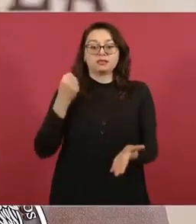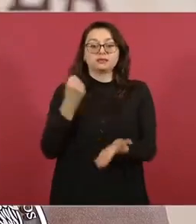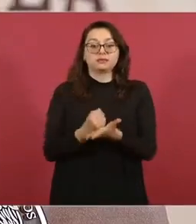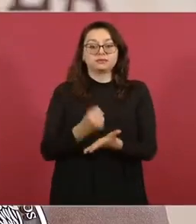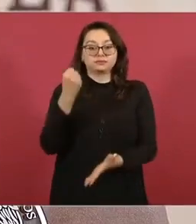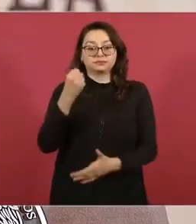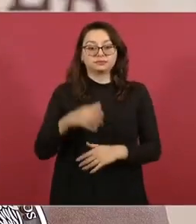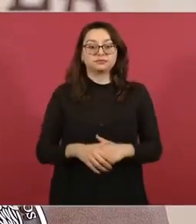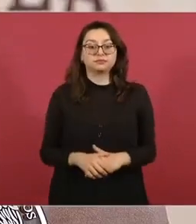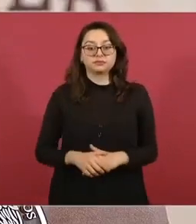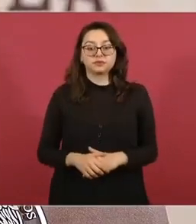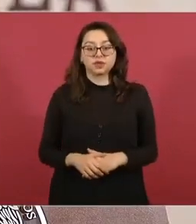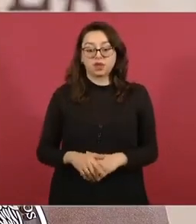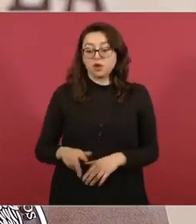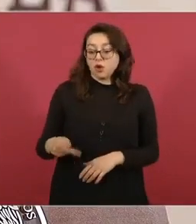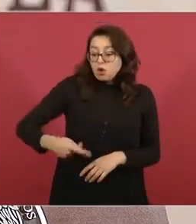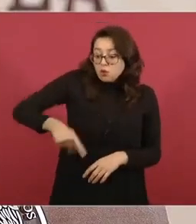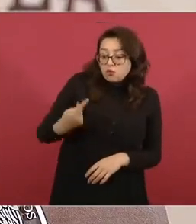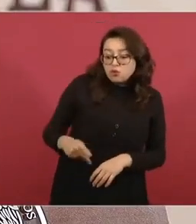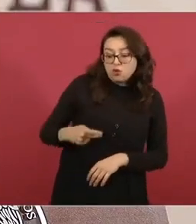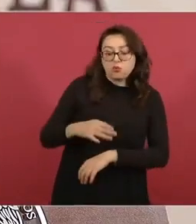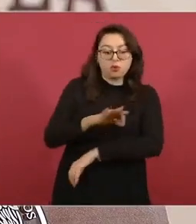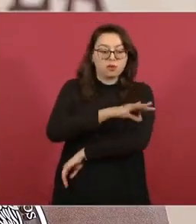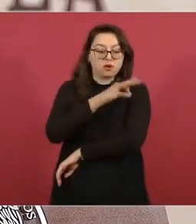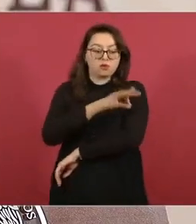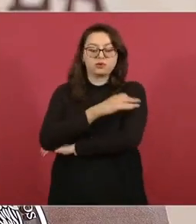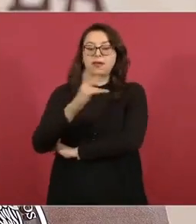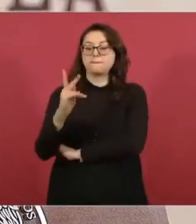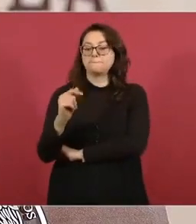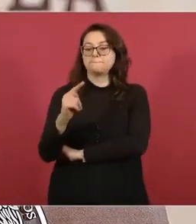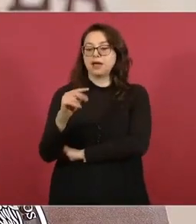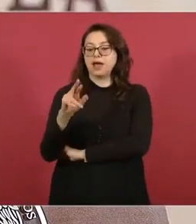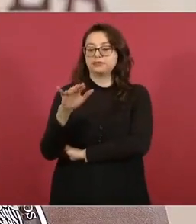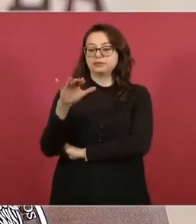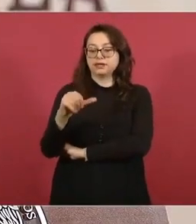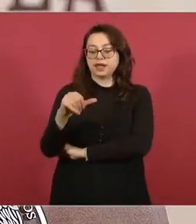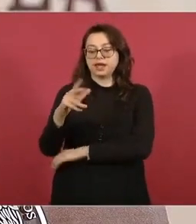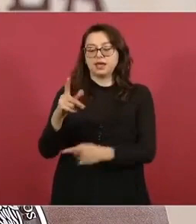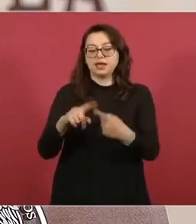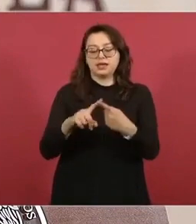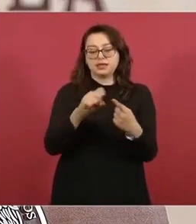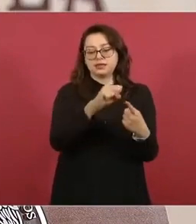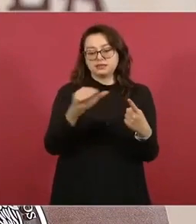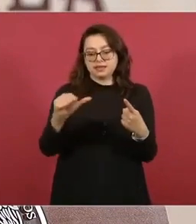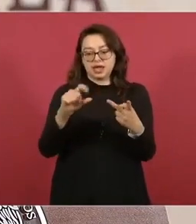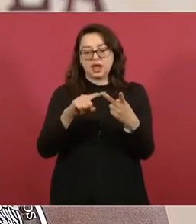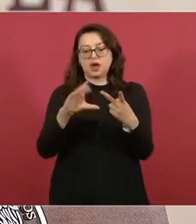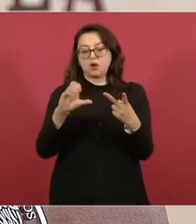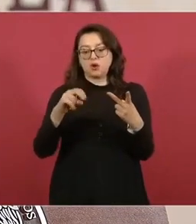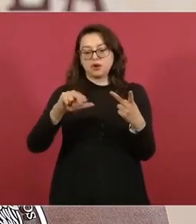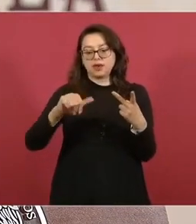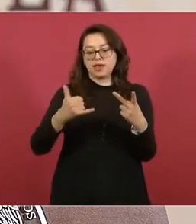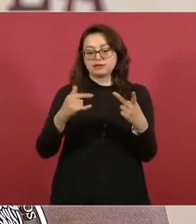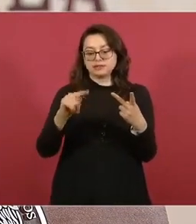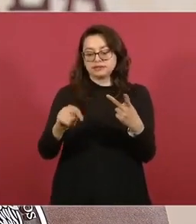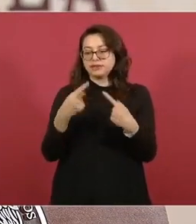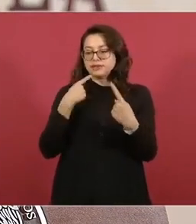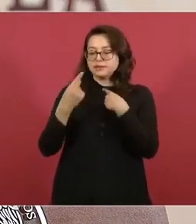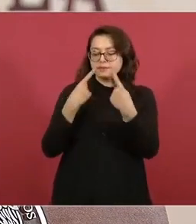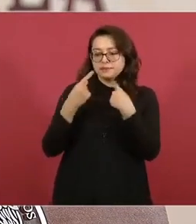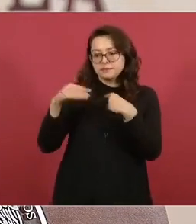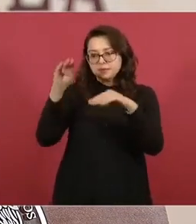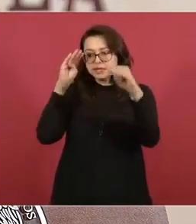la vacuna patria hemos estado ya formalizando también entre la Secretaría de Salud y CONACYT la posibilidad de